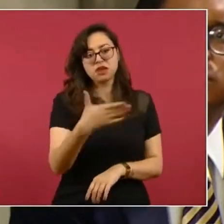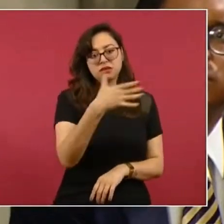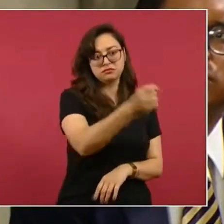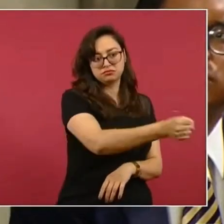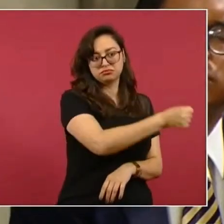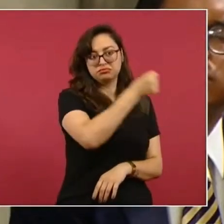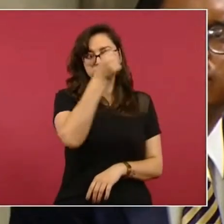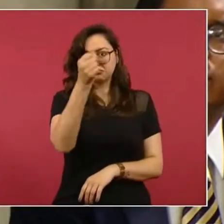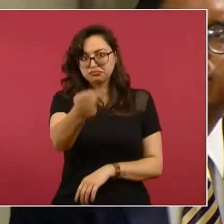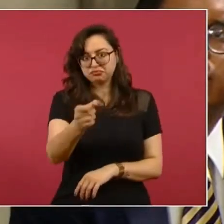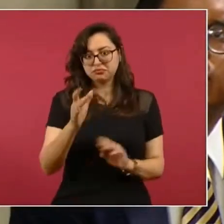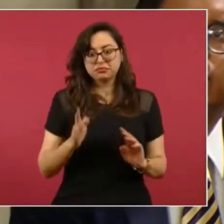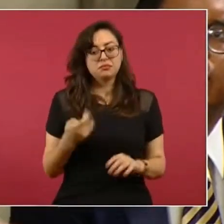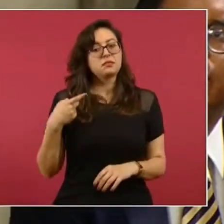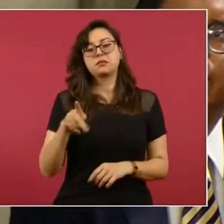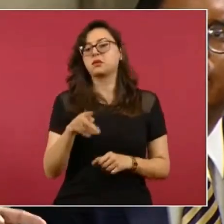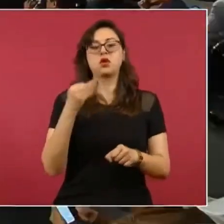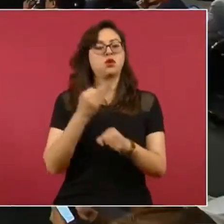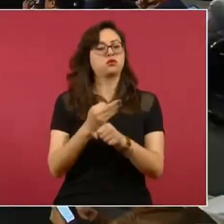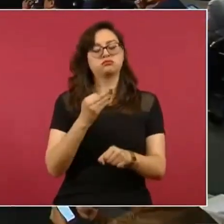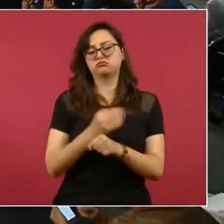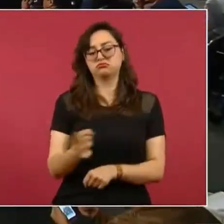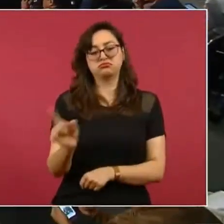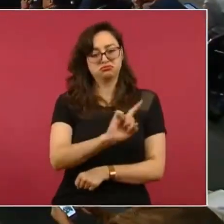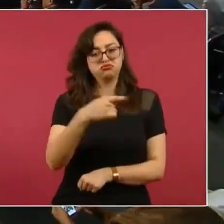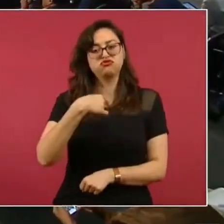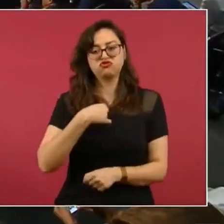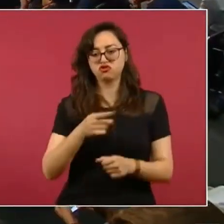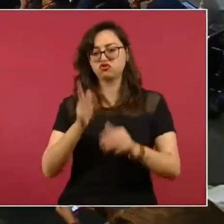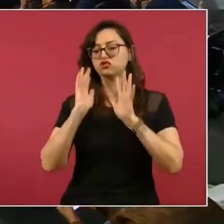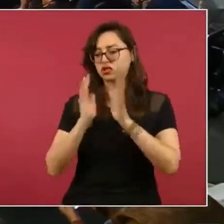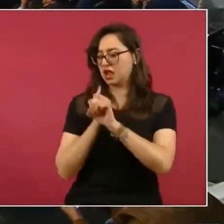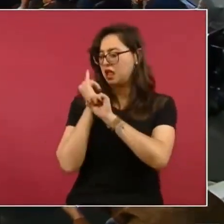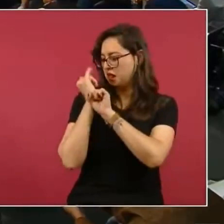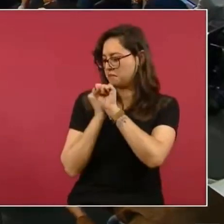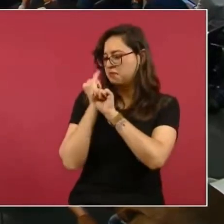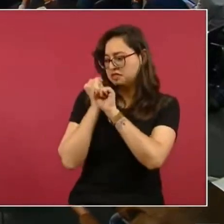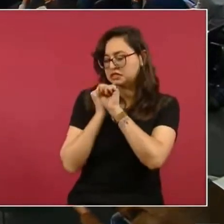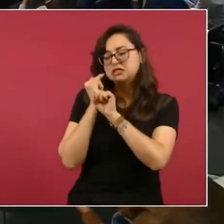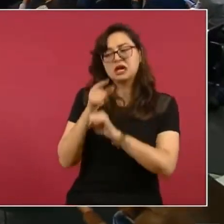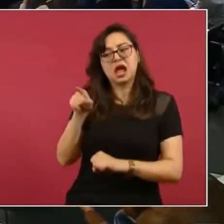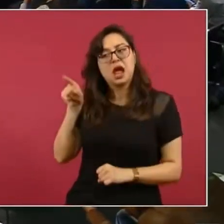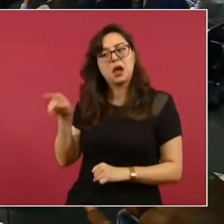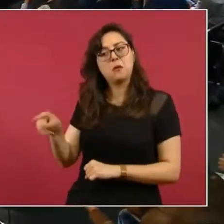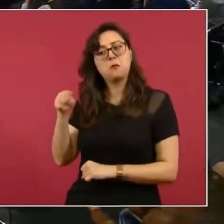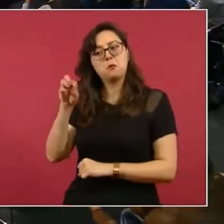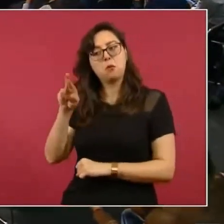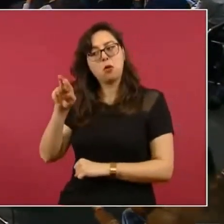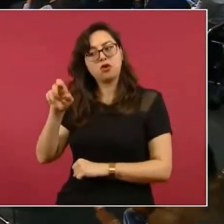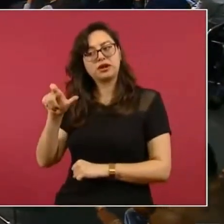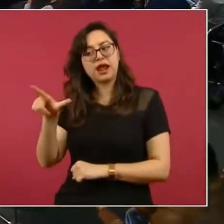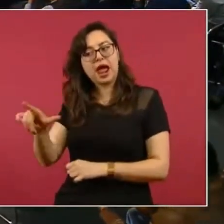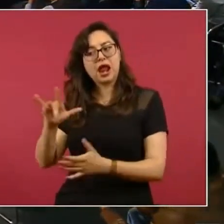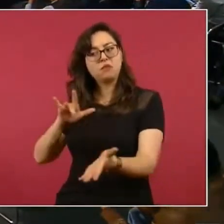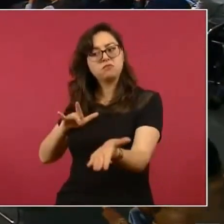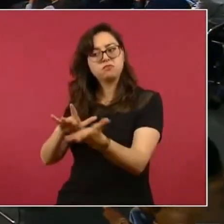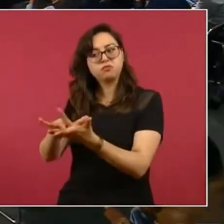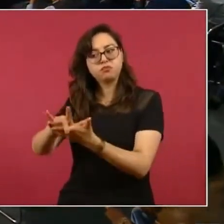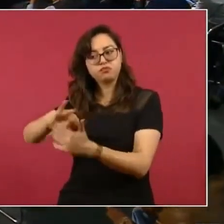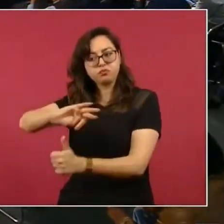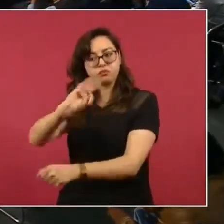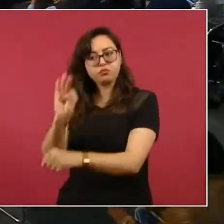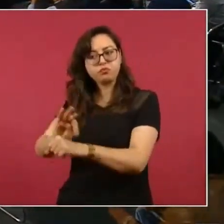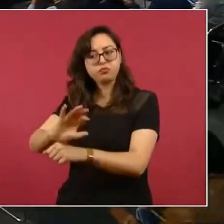el caso. El caso es que yo tengo el dato que es de los peores